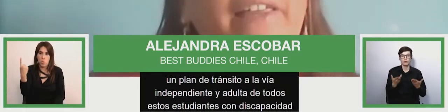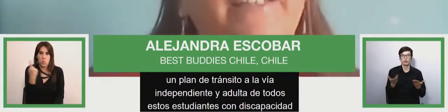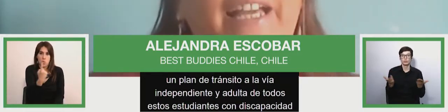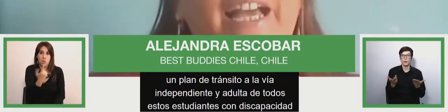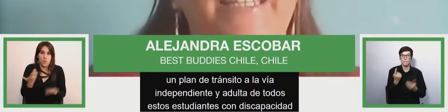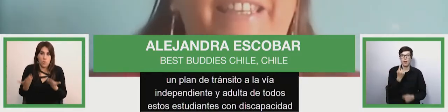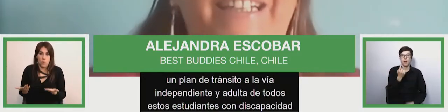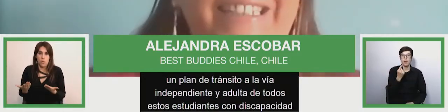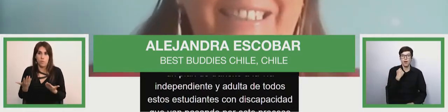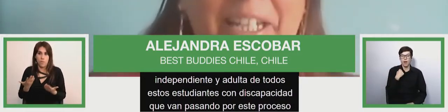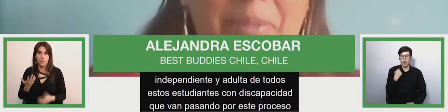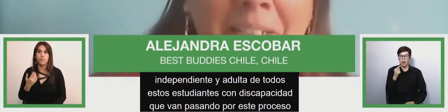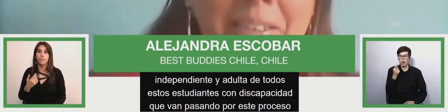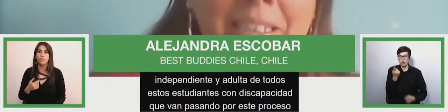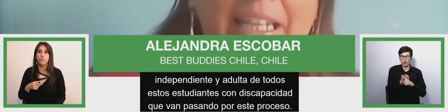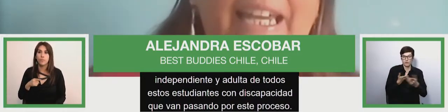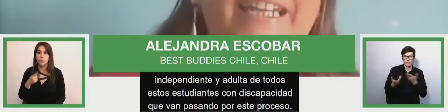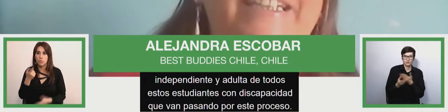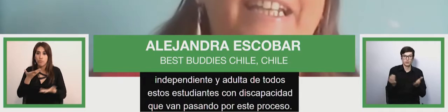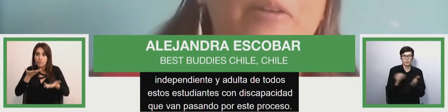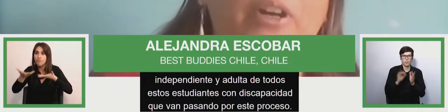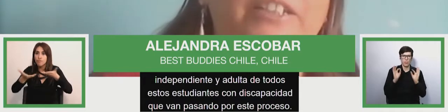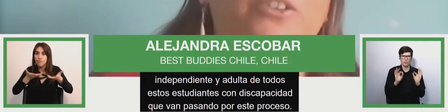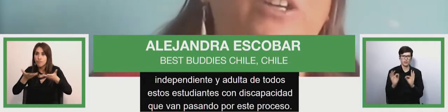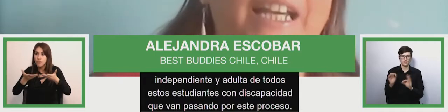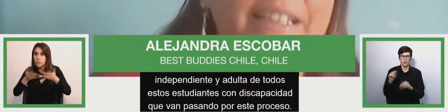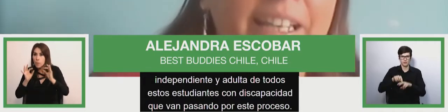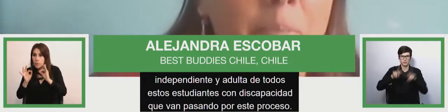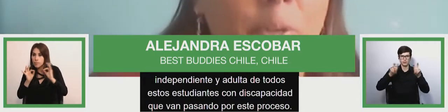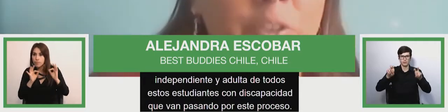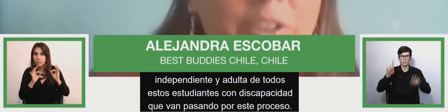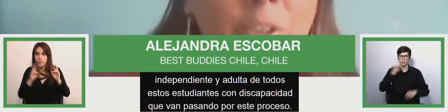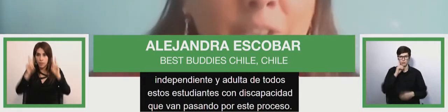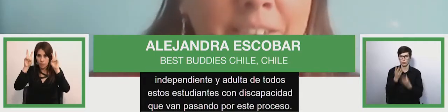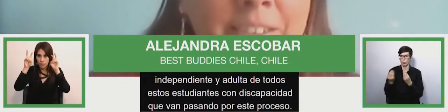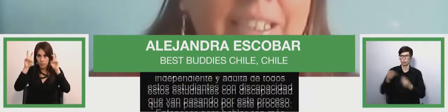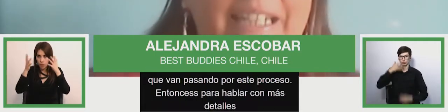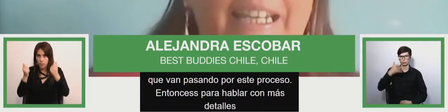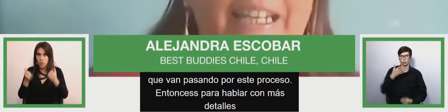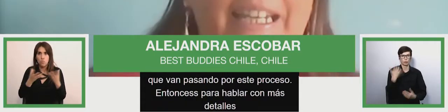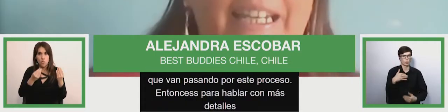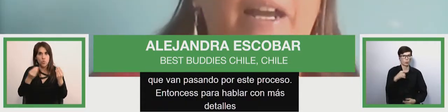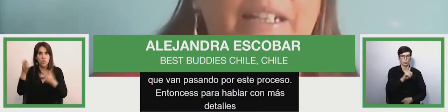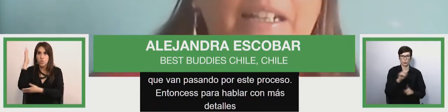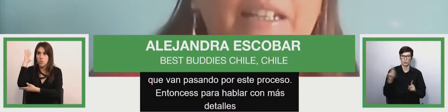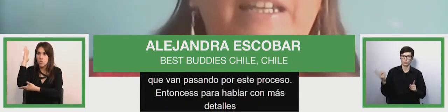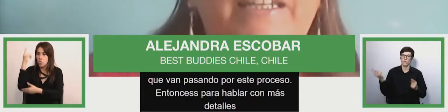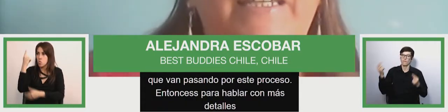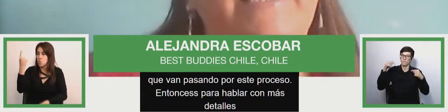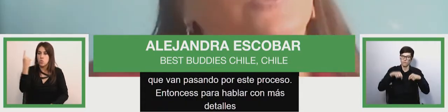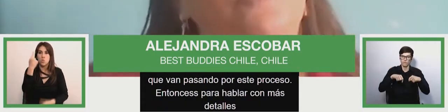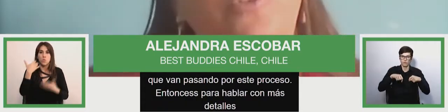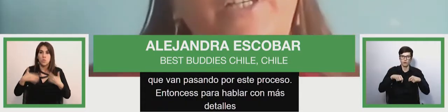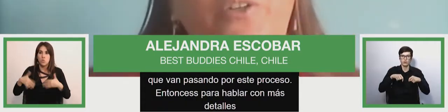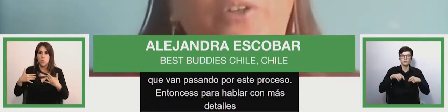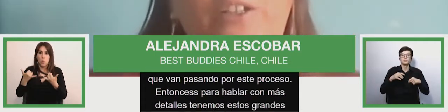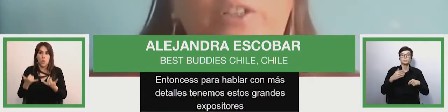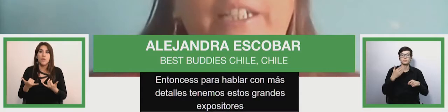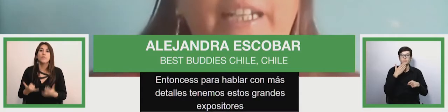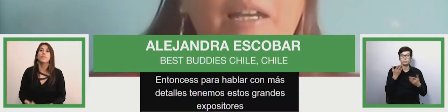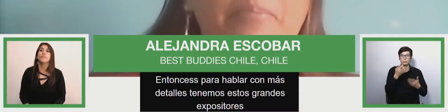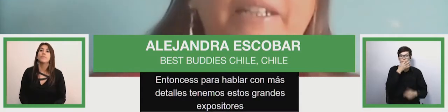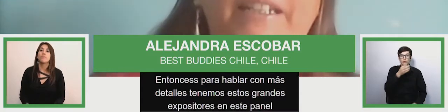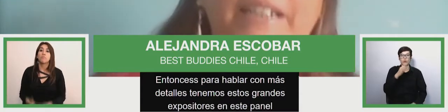con más detalle de este tema, es que tenemos estos grandes expositores en este panel que tal como dijo